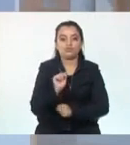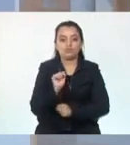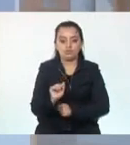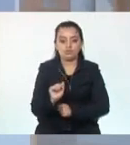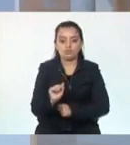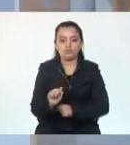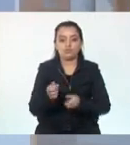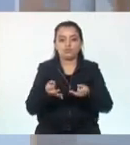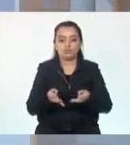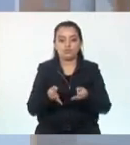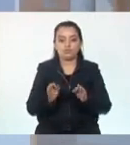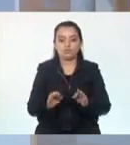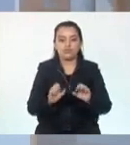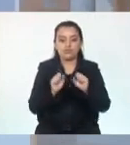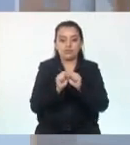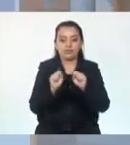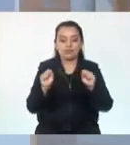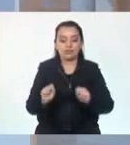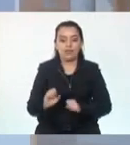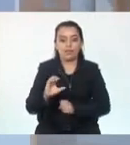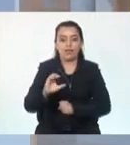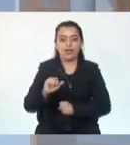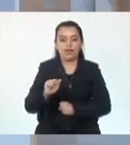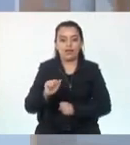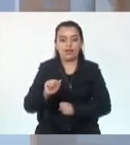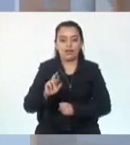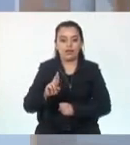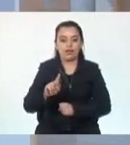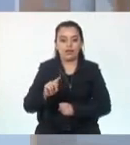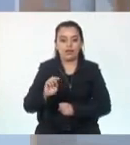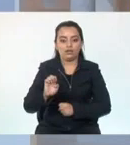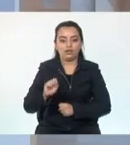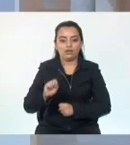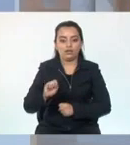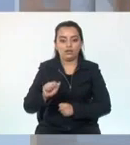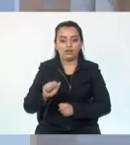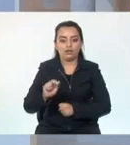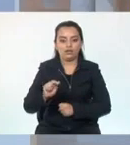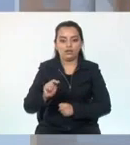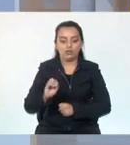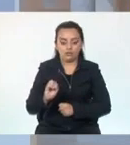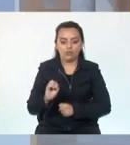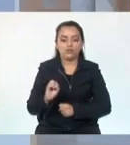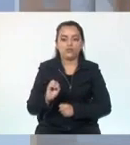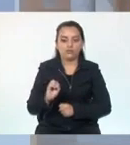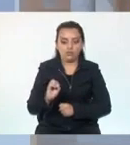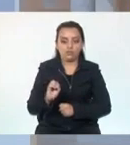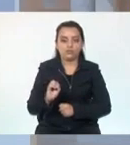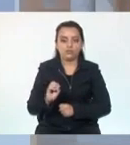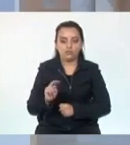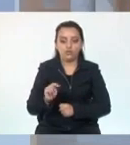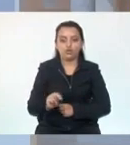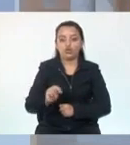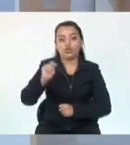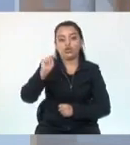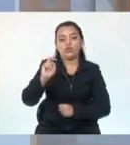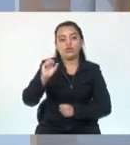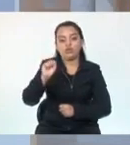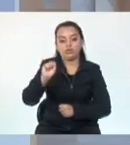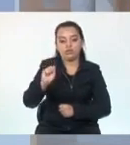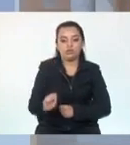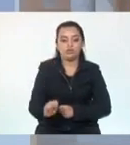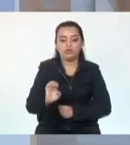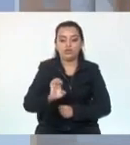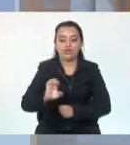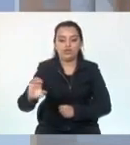sistema cartesiano. Y estos son el norte, el sur, el este y el oeste. ¿Y por qué